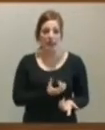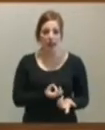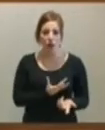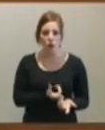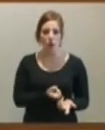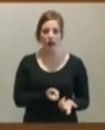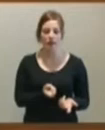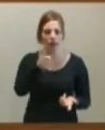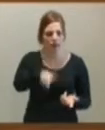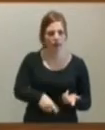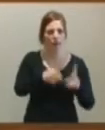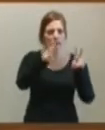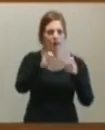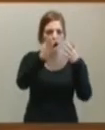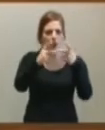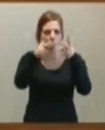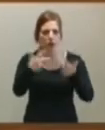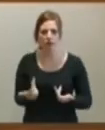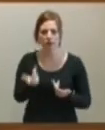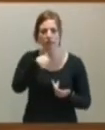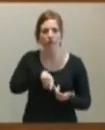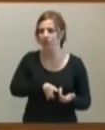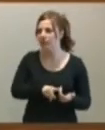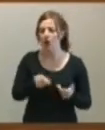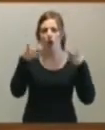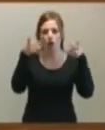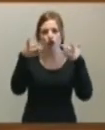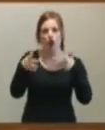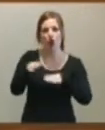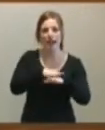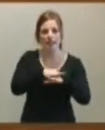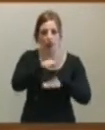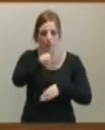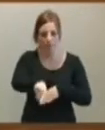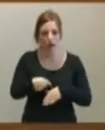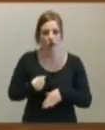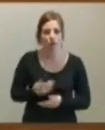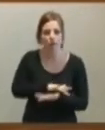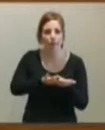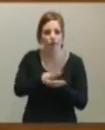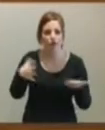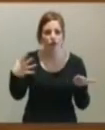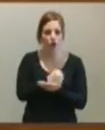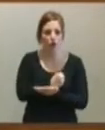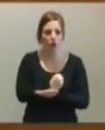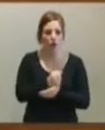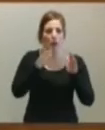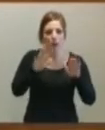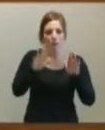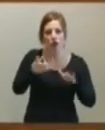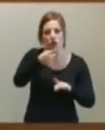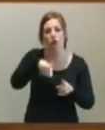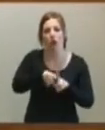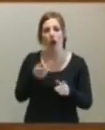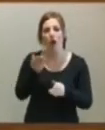Tribunal de Cuentas. Hablamos de muchas más cosas. Y de los consejos consultivos y del Consejo de Estado. Nosotros hablamos de todo eso. ¿Vale? Pero no vamos haciendo una